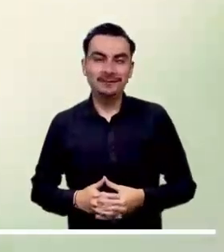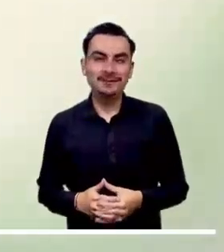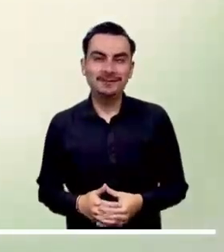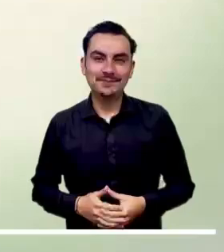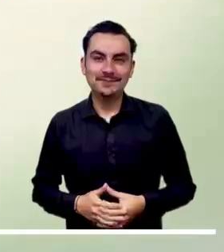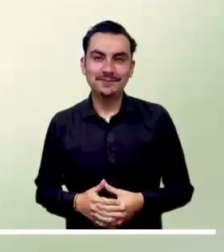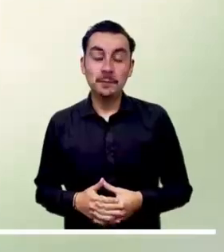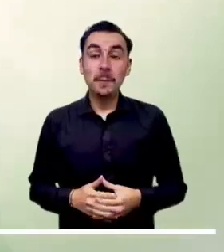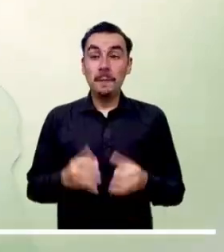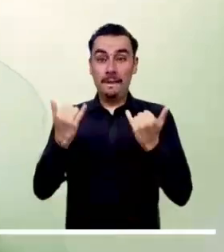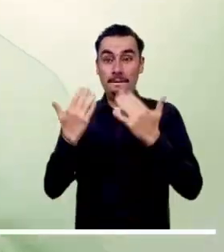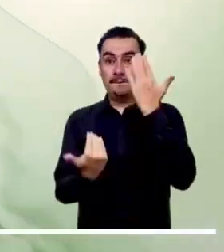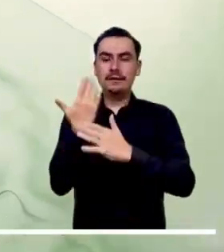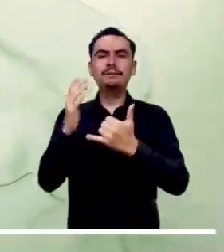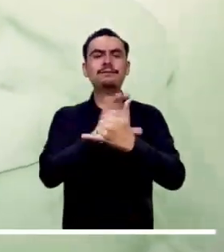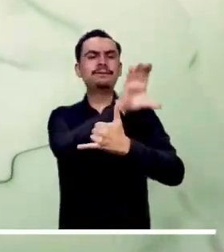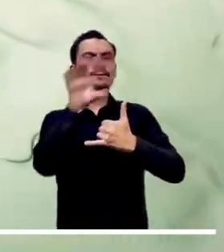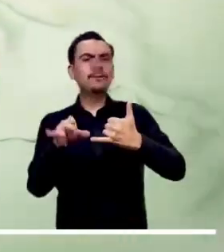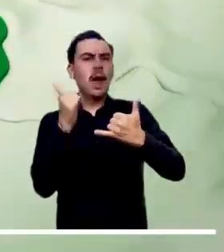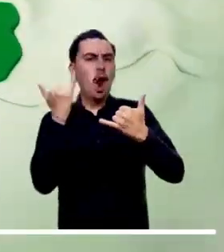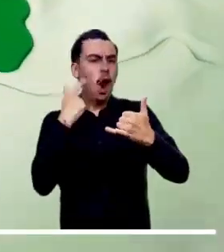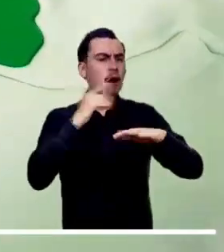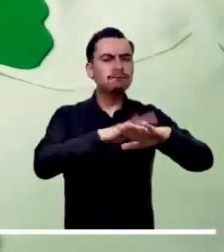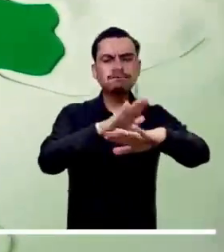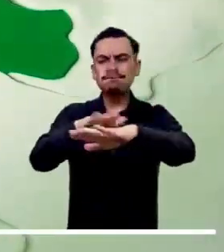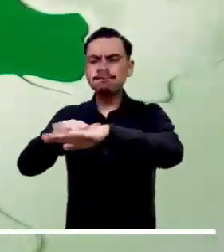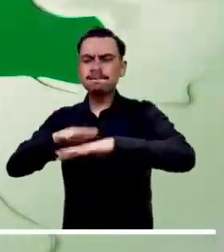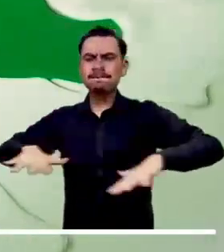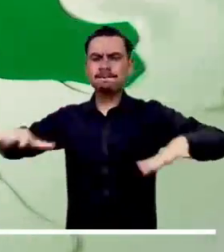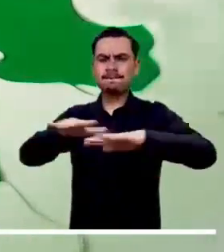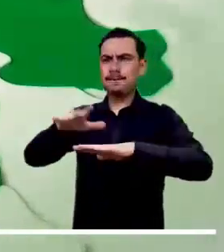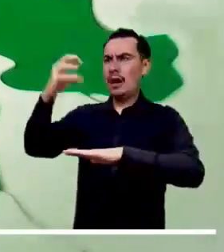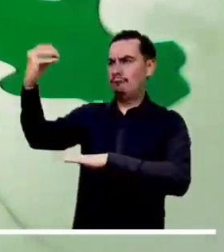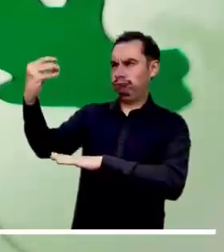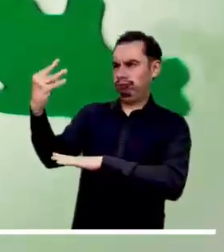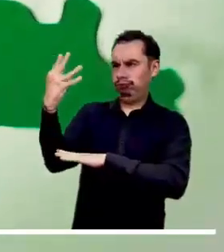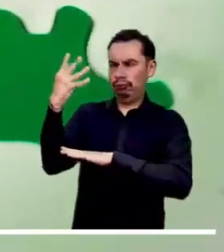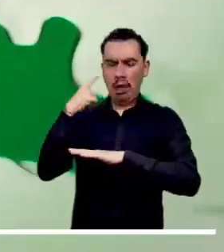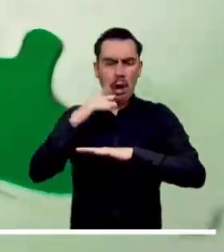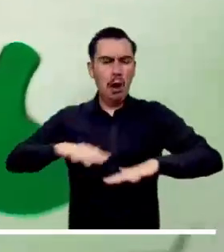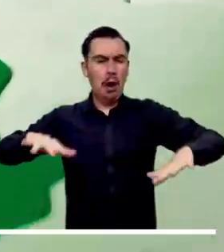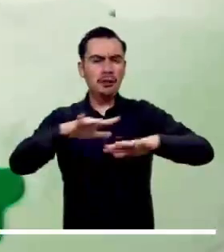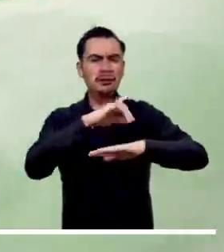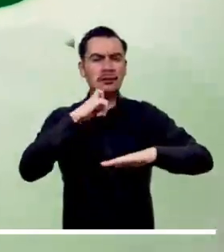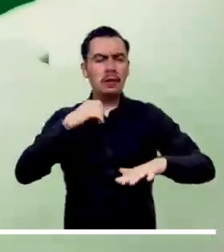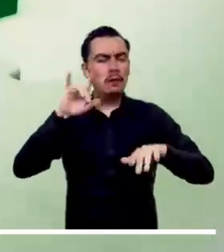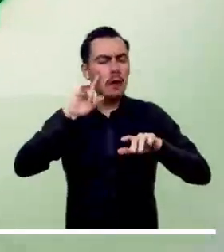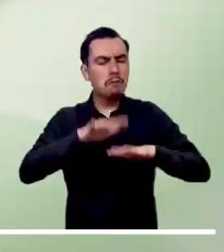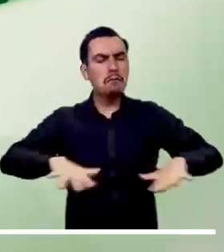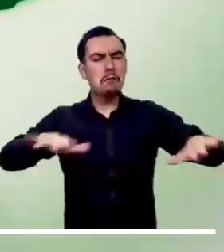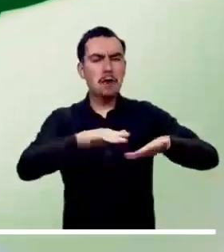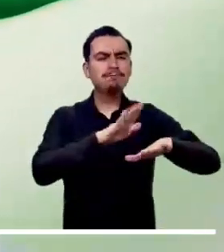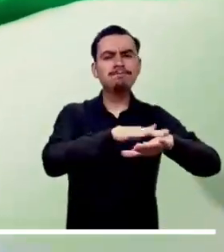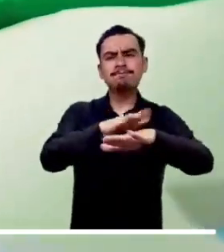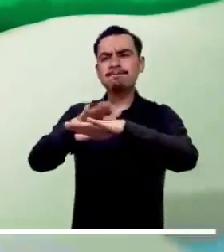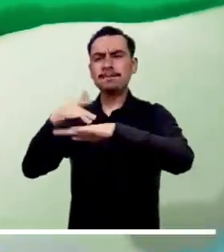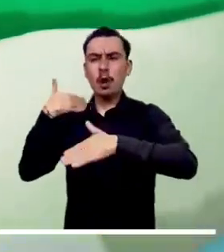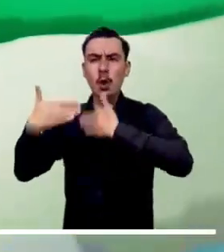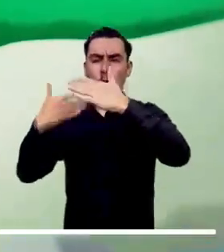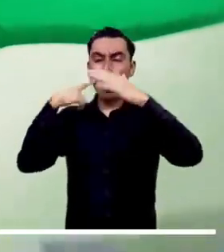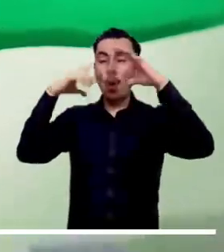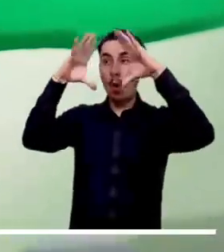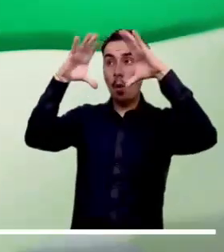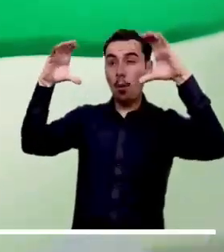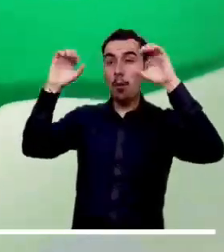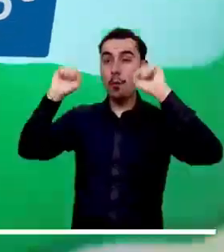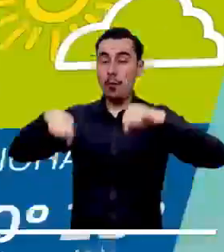En el norte del país se prevén algunas lluvias en el Golfo de Urabá, centro y sur de Bolívar y sur de Córdoba.